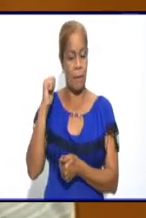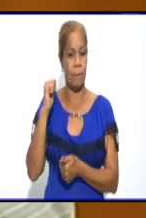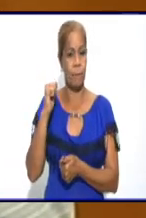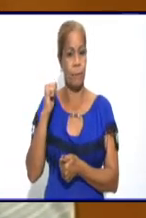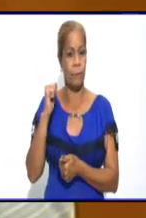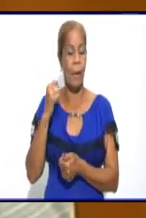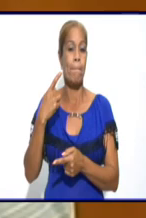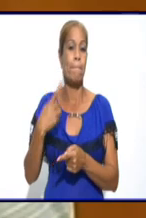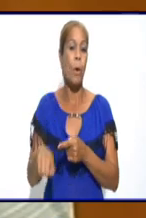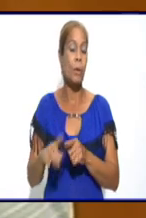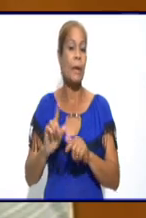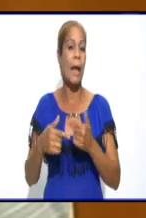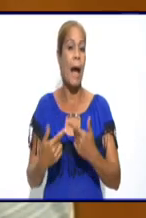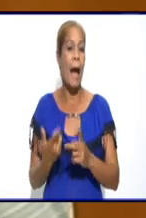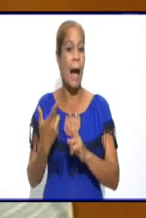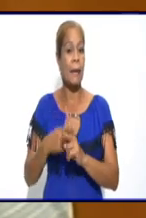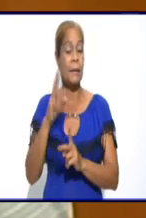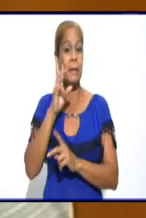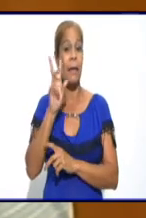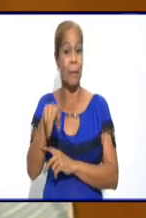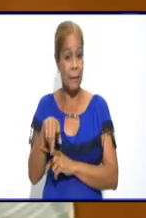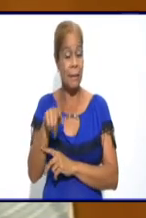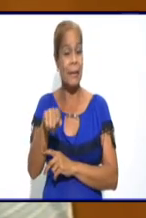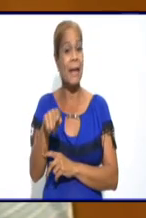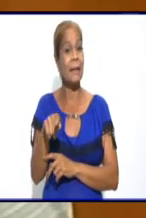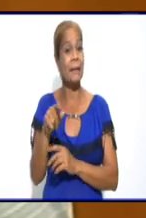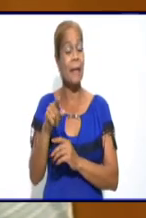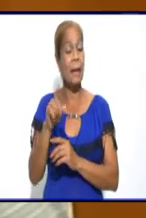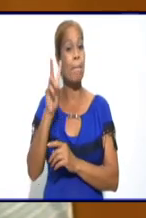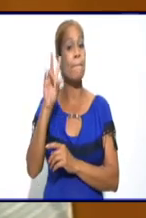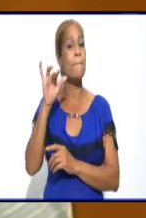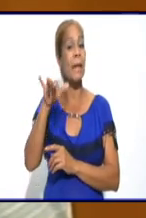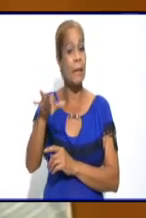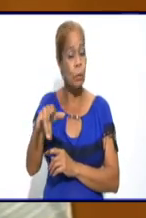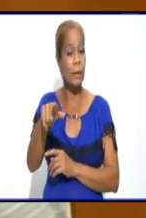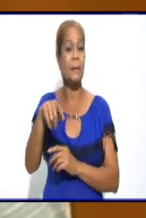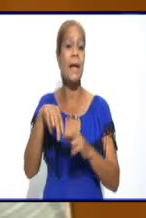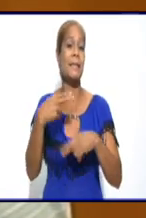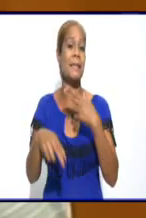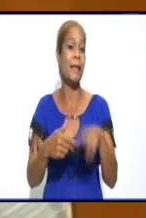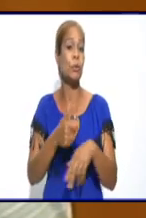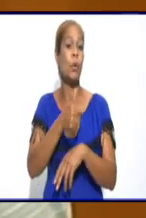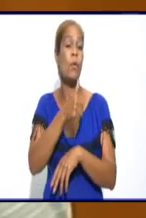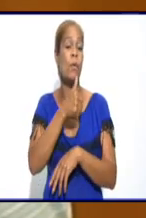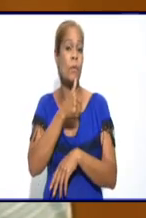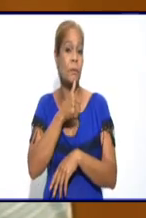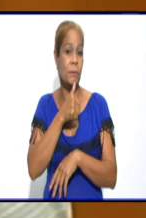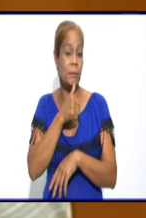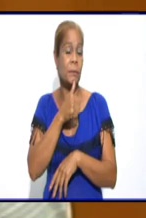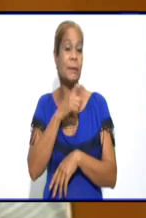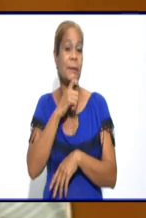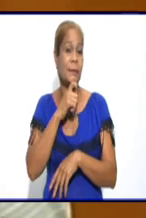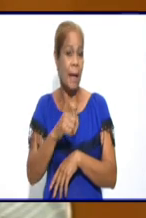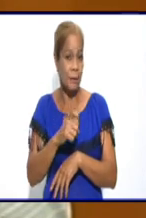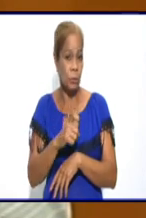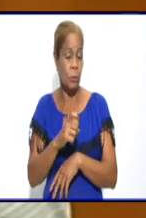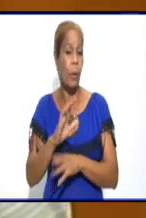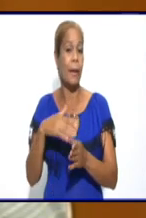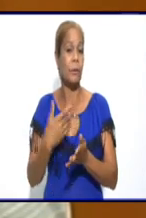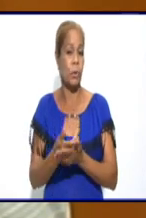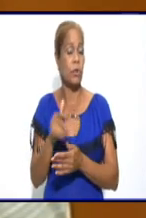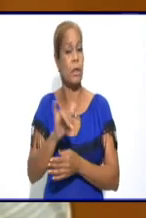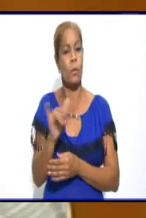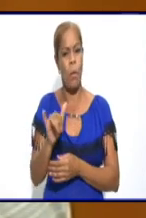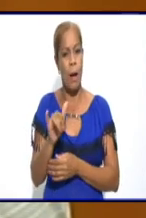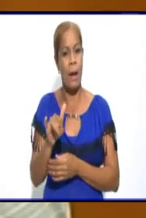Porque hay que tener en cuenta que el virus está circulando y que el virus es un virus que es muy contagioso. Por lo tanto, más